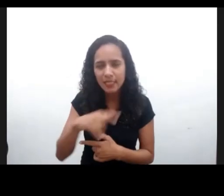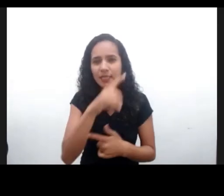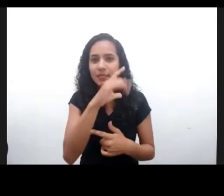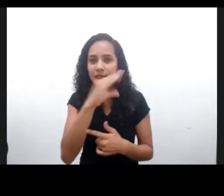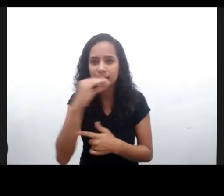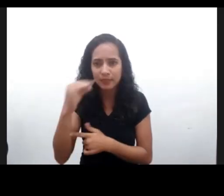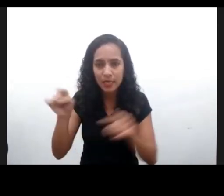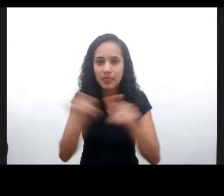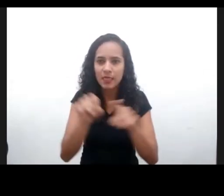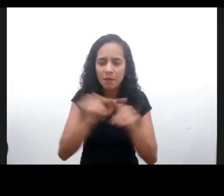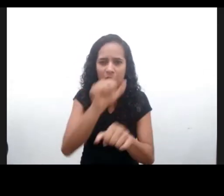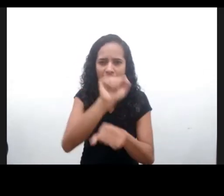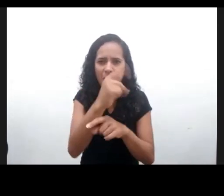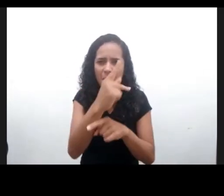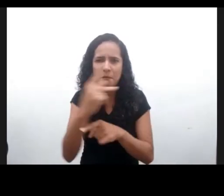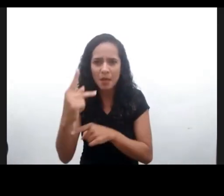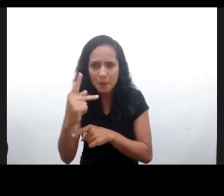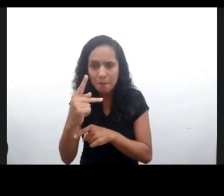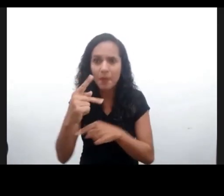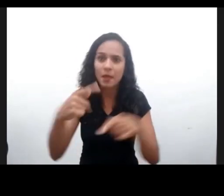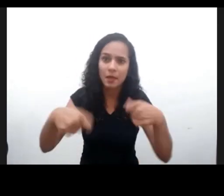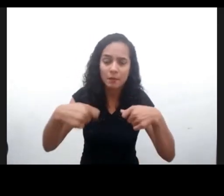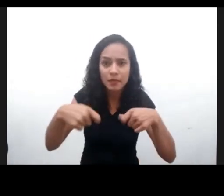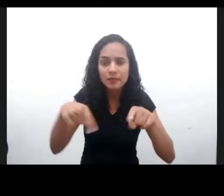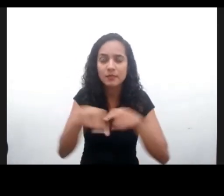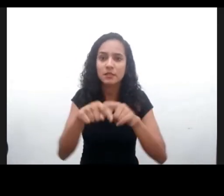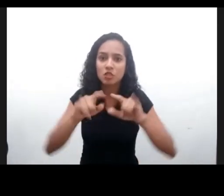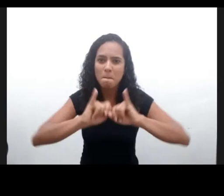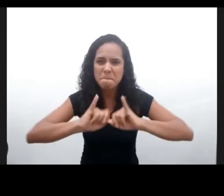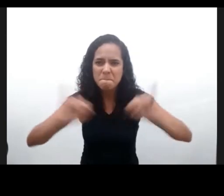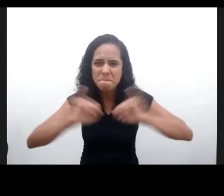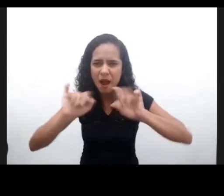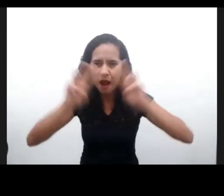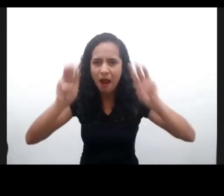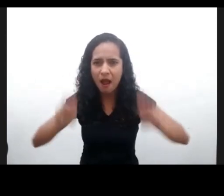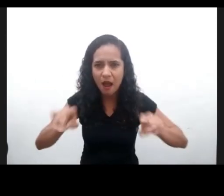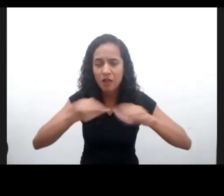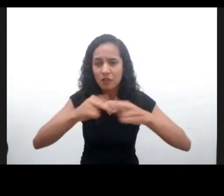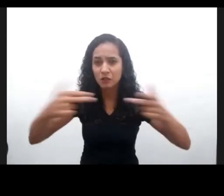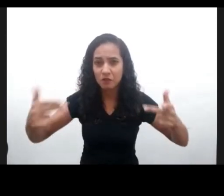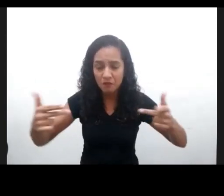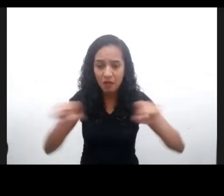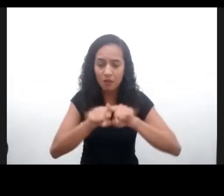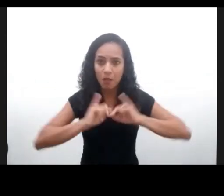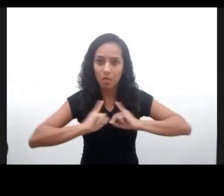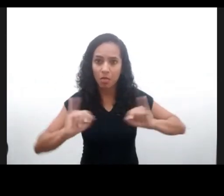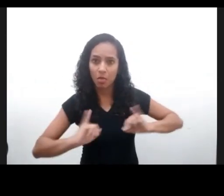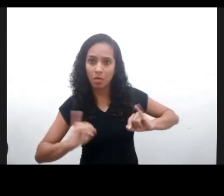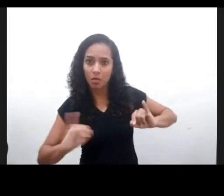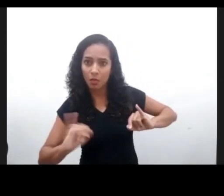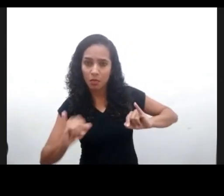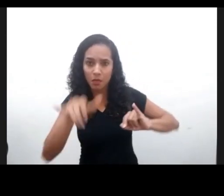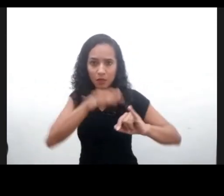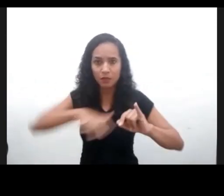adolescentes productos, aplicaciones y servicios que dependan de neuromarketing, análisis emocionales, publicidad inmersiva y